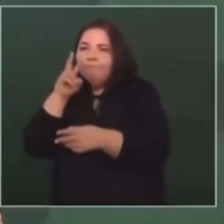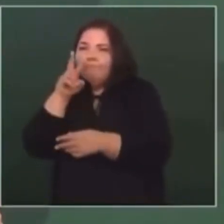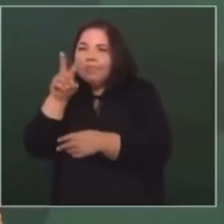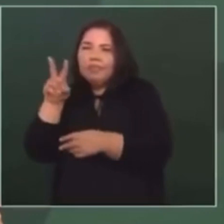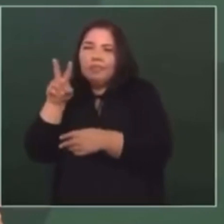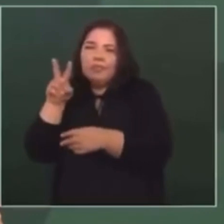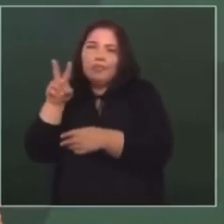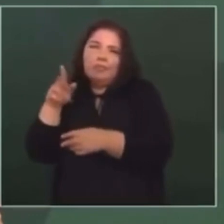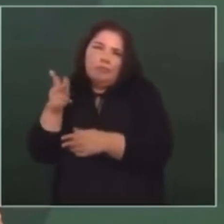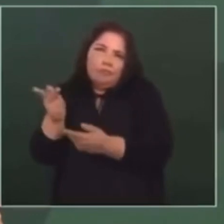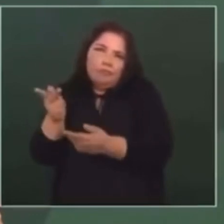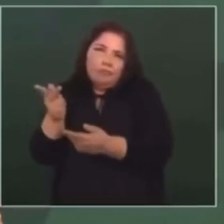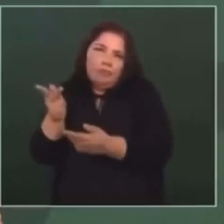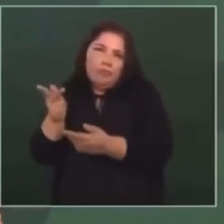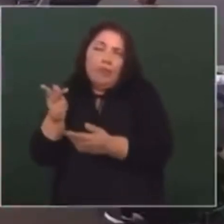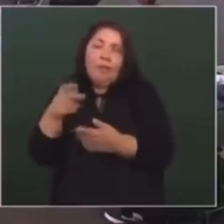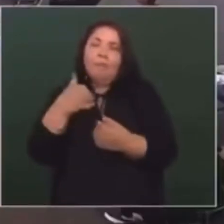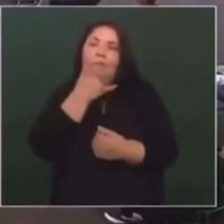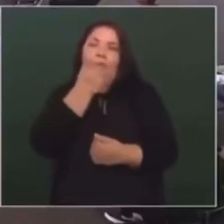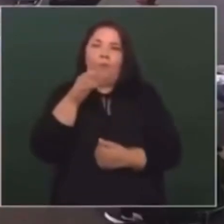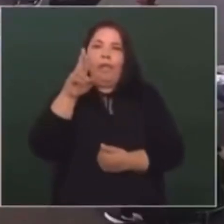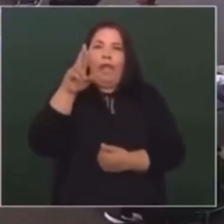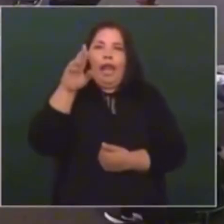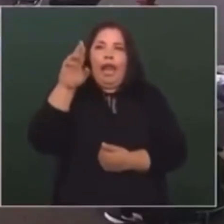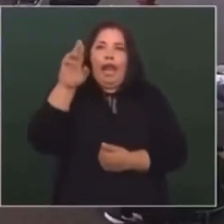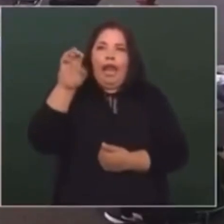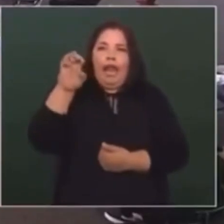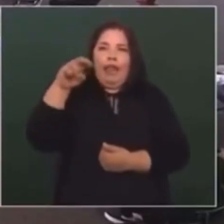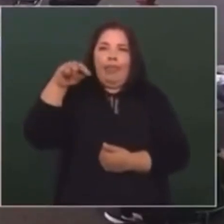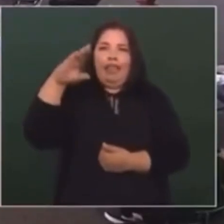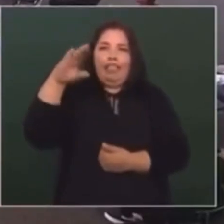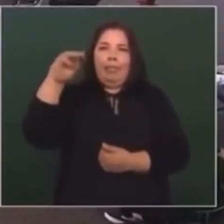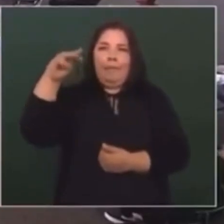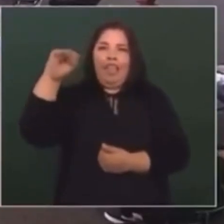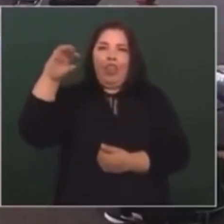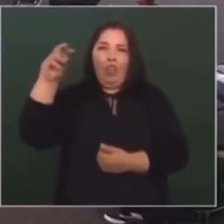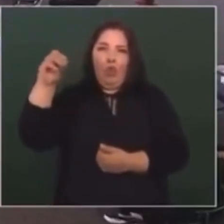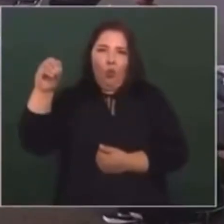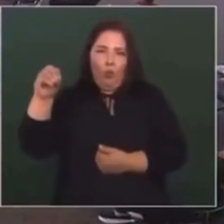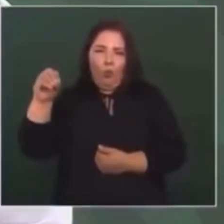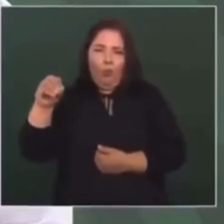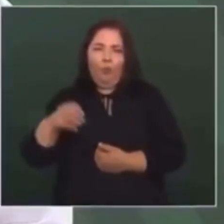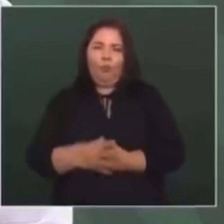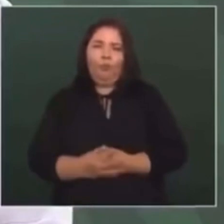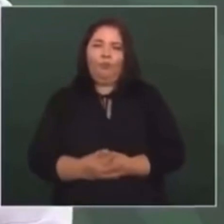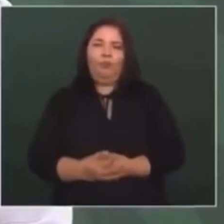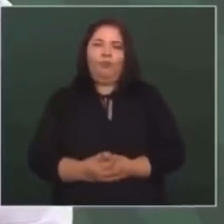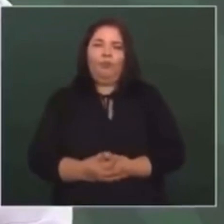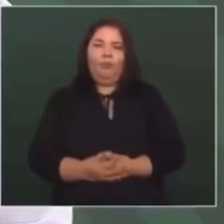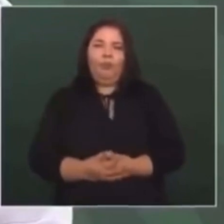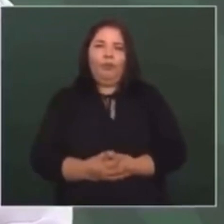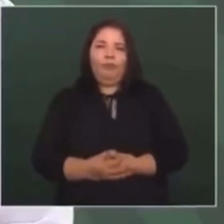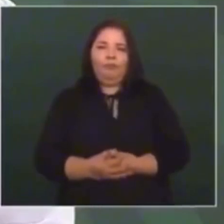porque en el Renacimiento, exactamente, en el Renacimiento,